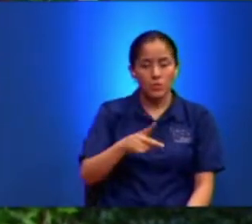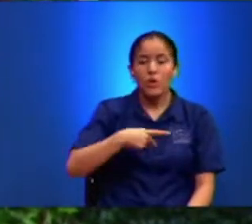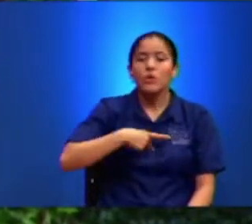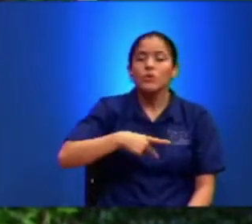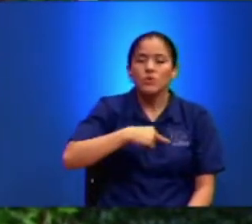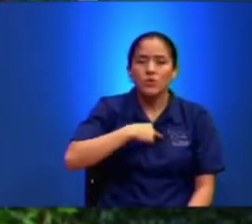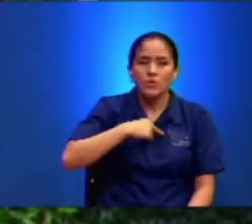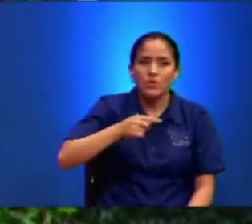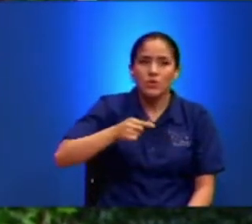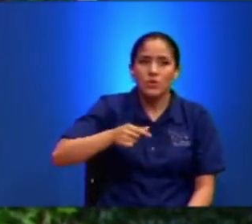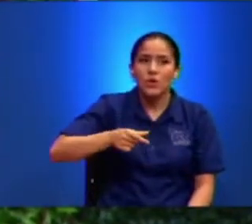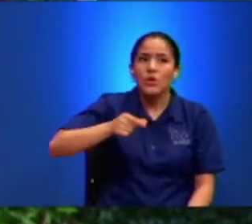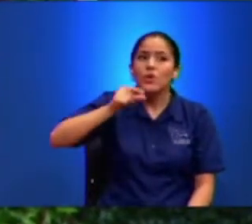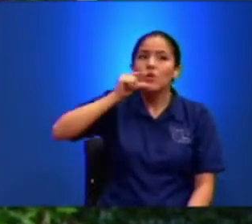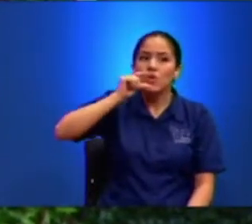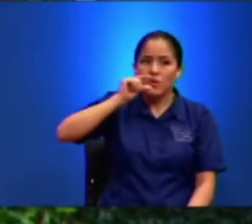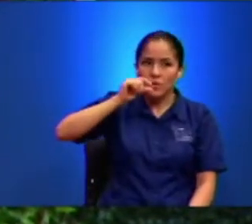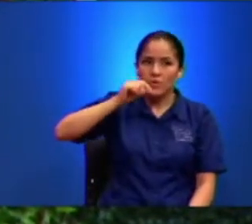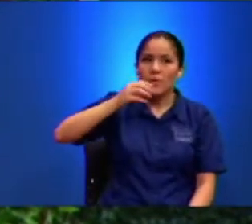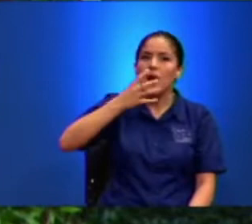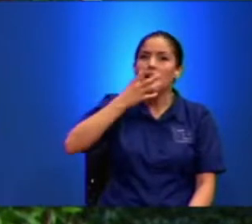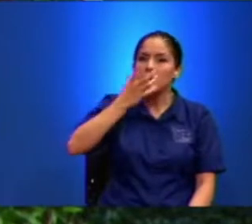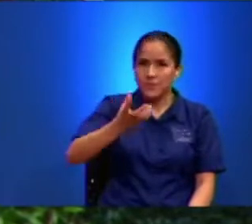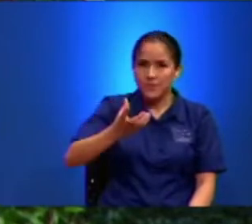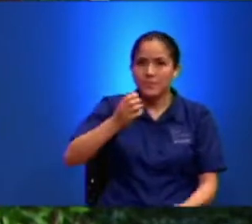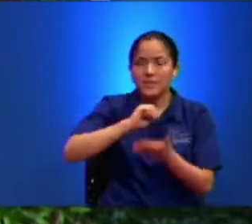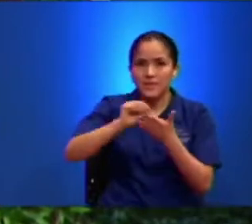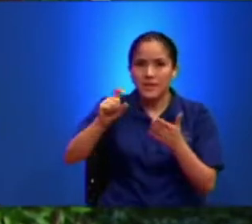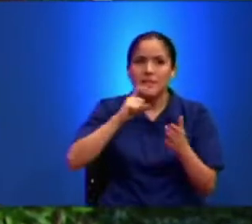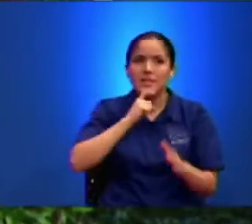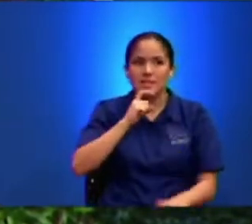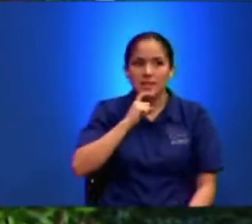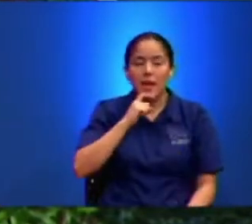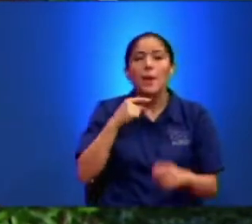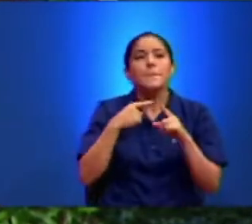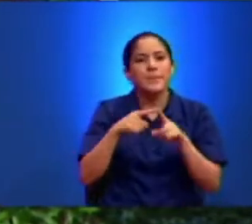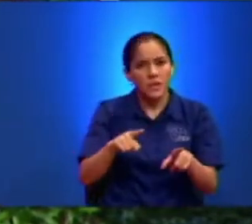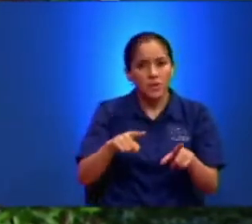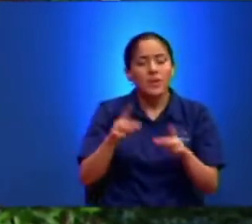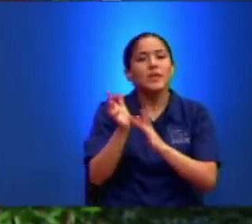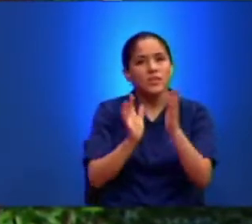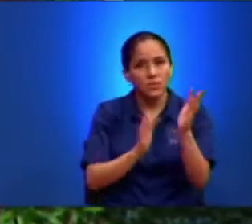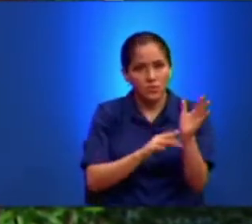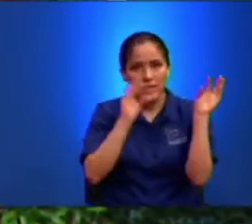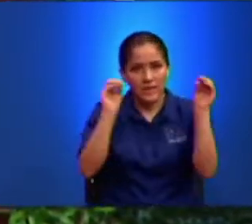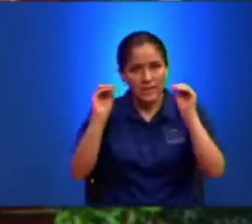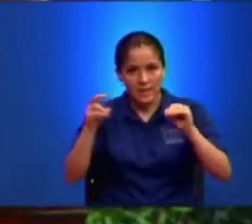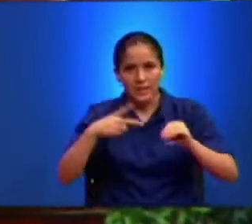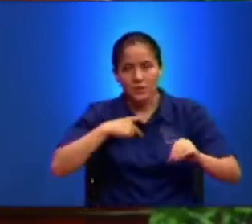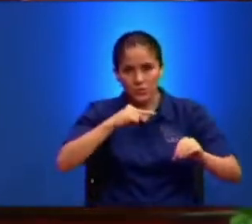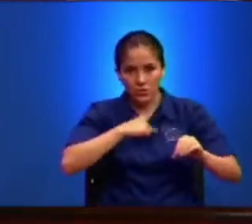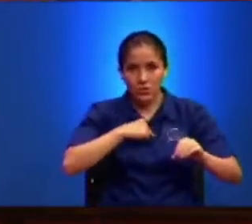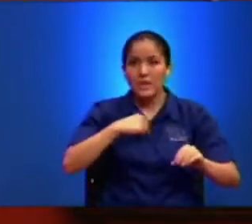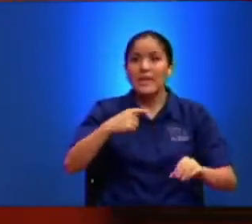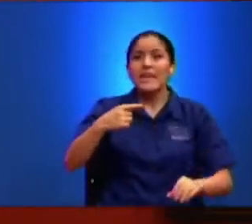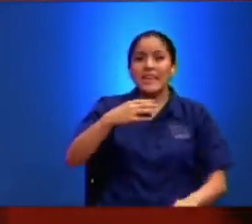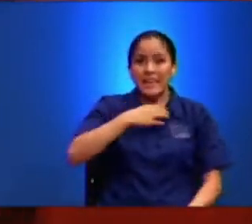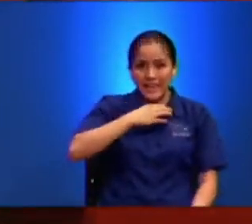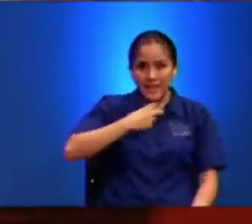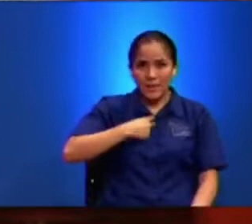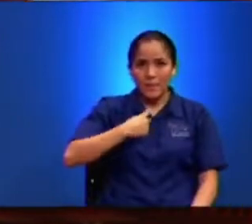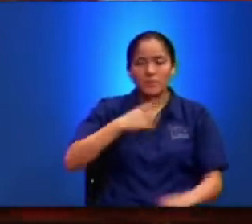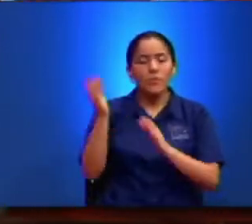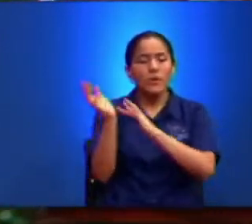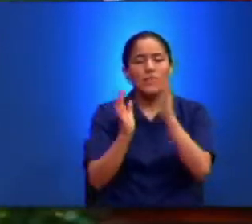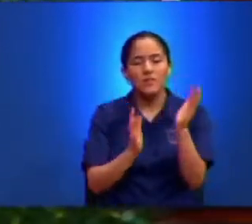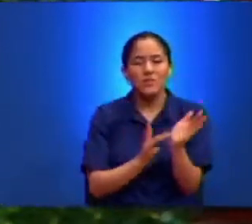Cena Con esa actitud Pero Él Si nos está enseñando Que Él va a ser Rechazado Y Él dice Que nosotros También